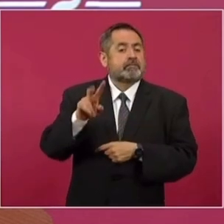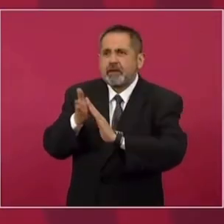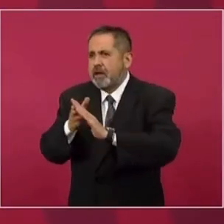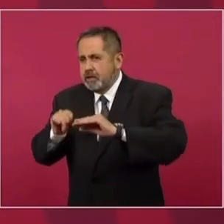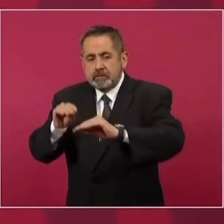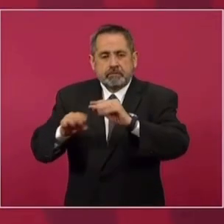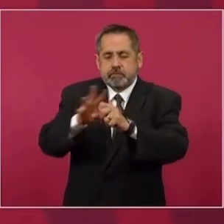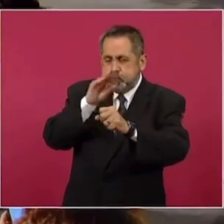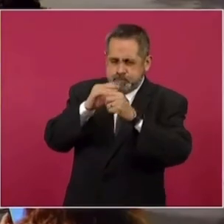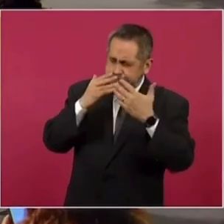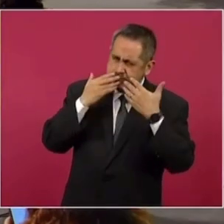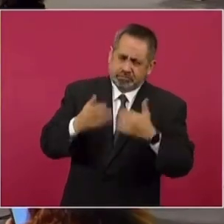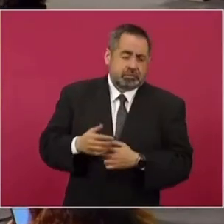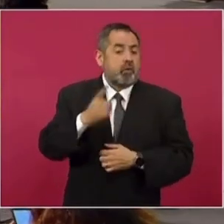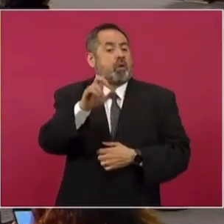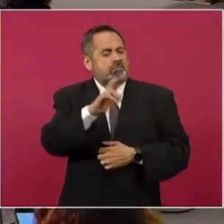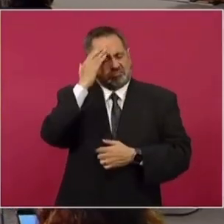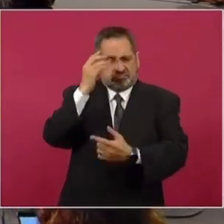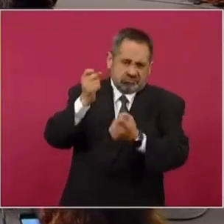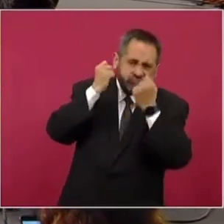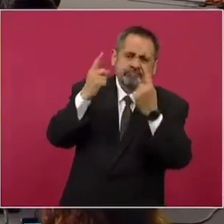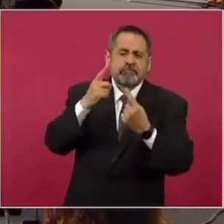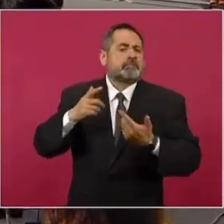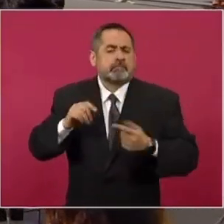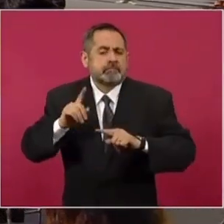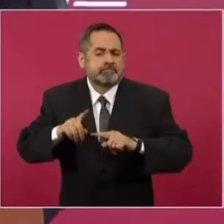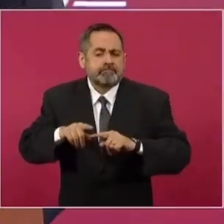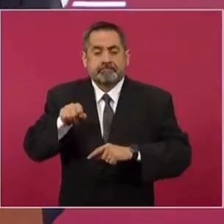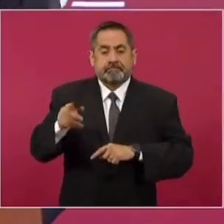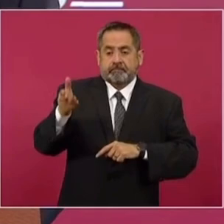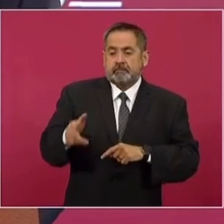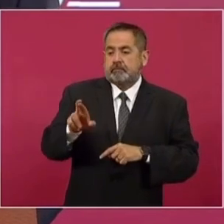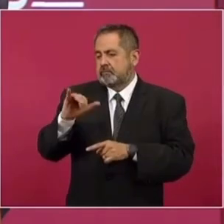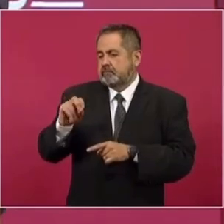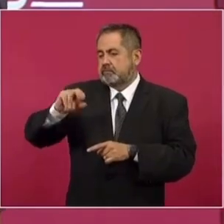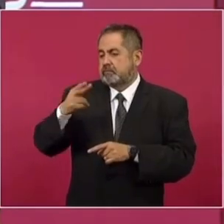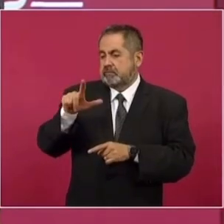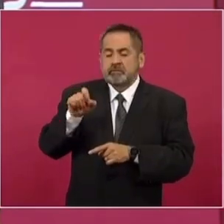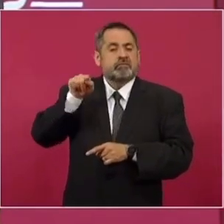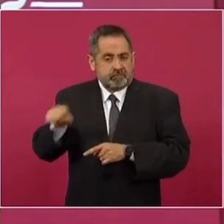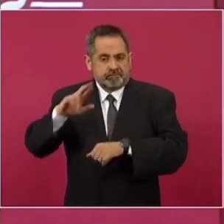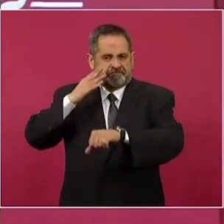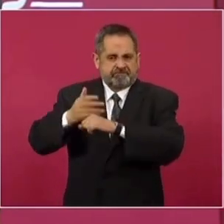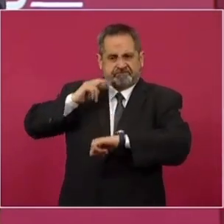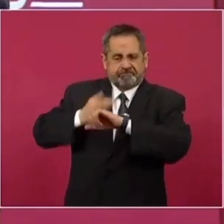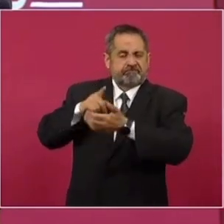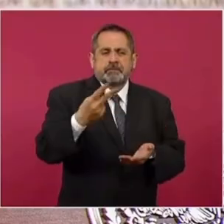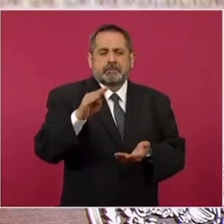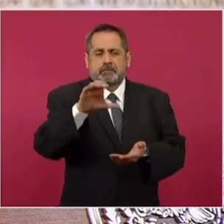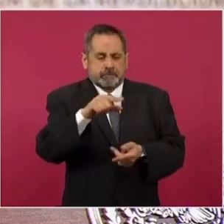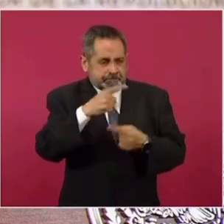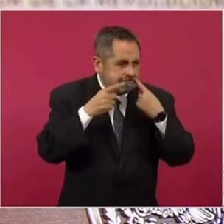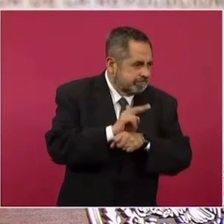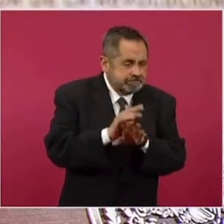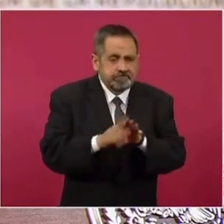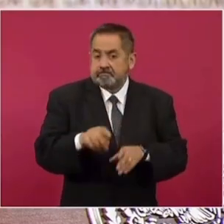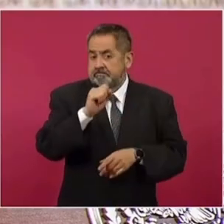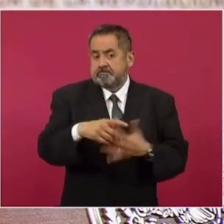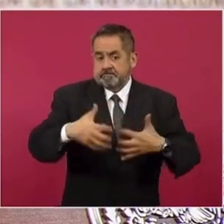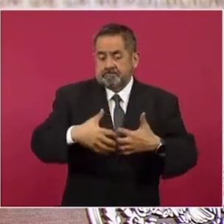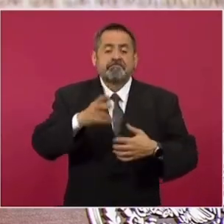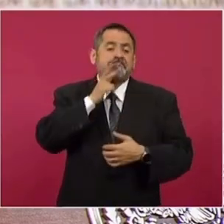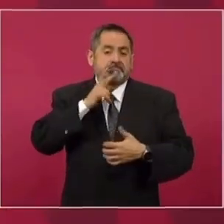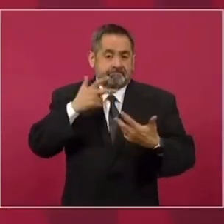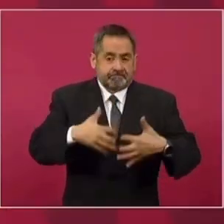Dos Bocas. Y quiero hacer aquí un reconocimiento a Rocío Nale, que es la responsable de la obra. Y también esa refinería